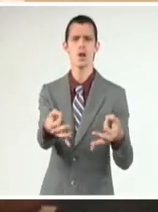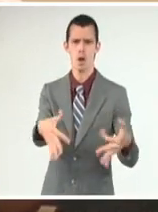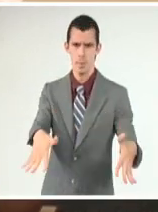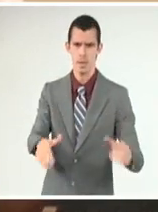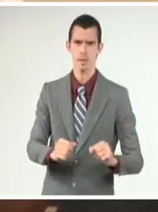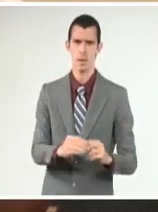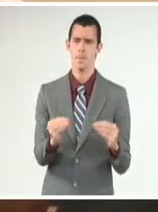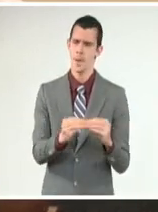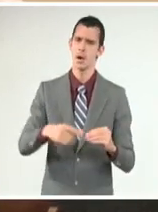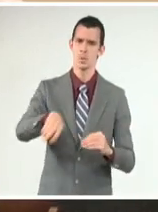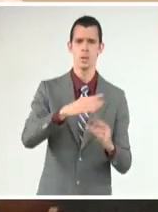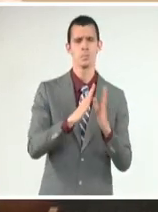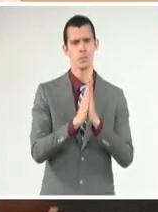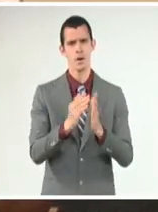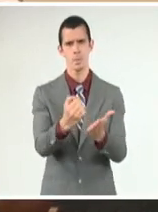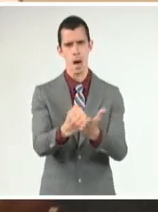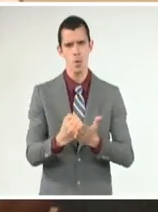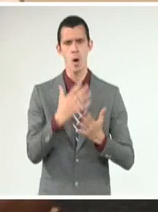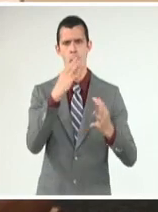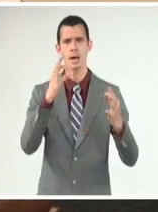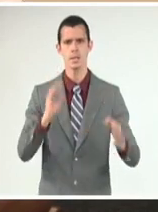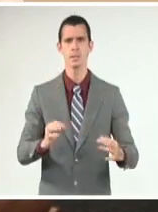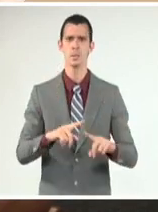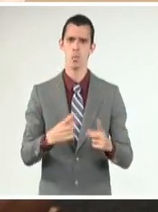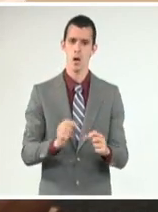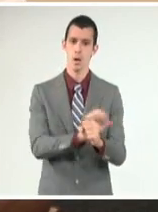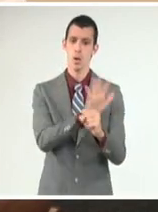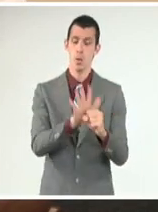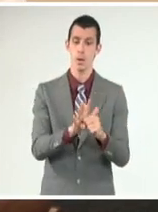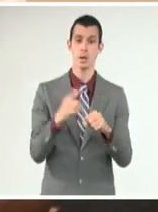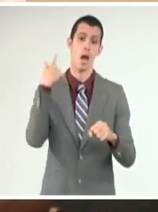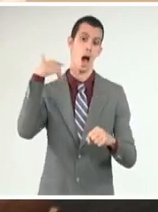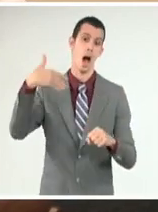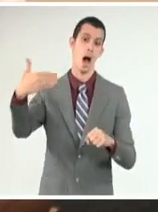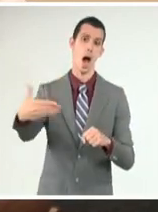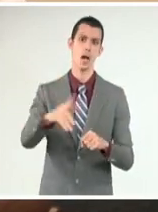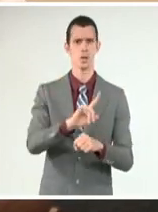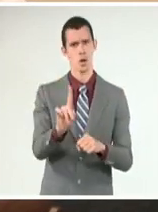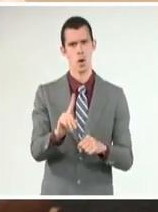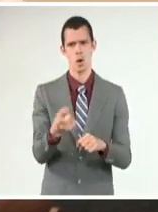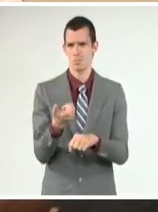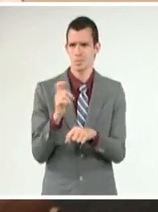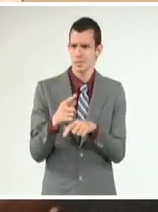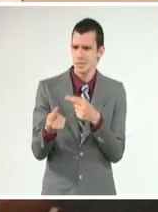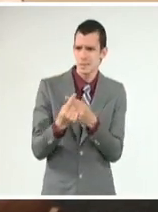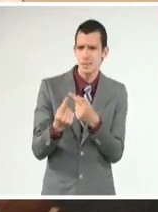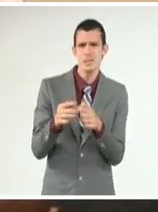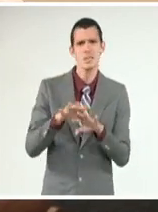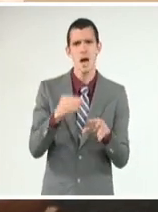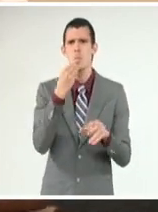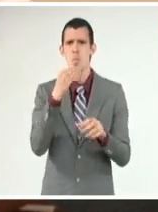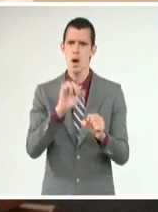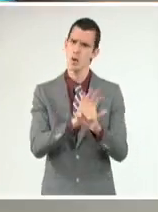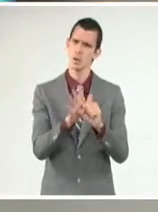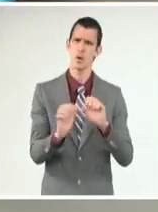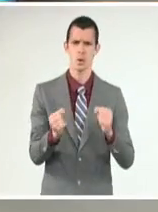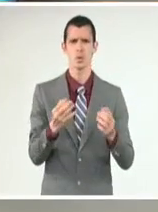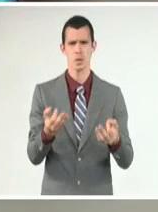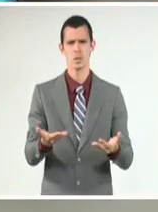esto para en el menor tiempo posible estar en condiciones de sobrepasar este pico pandémico que podemos vencer.